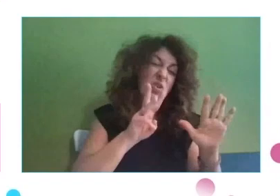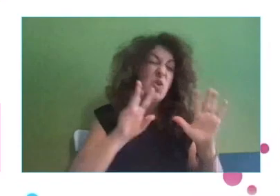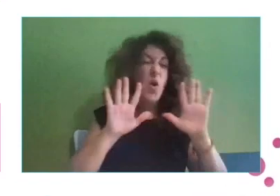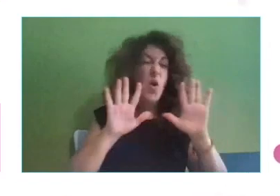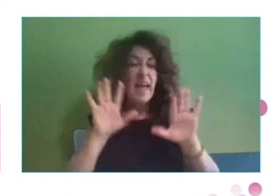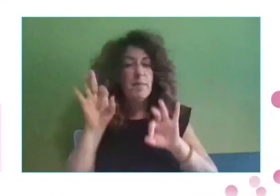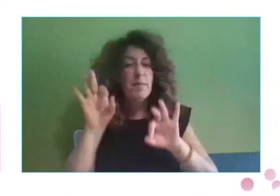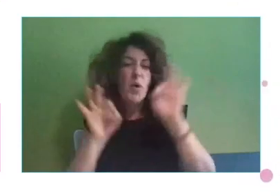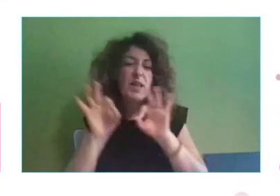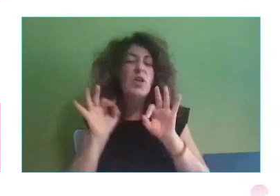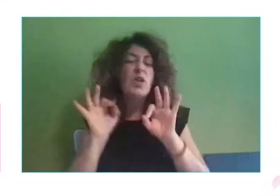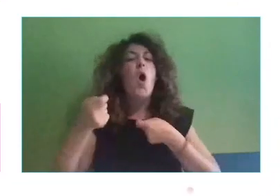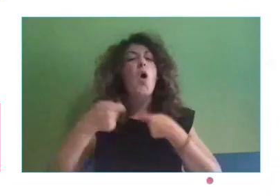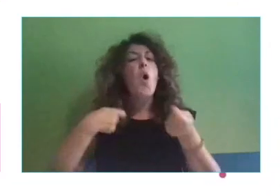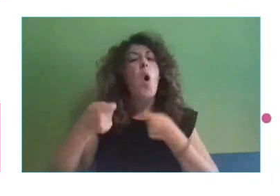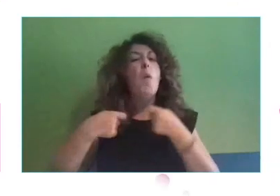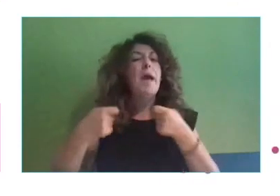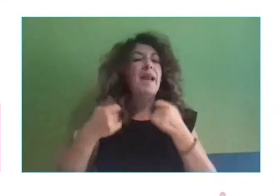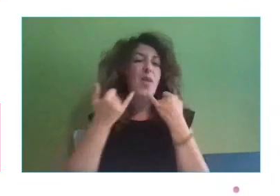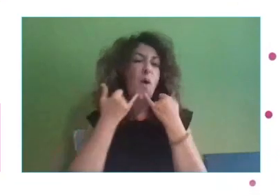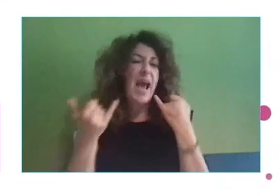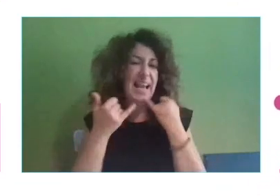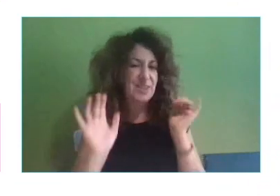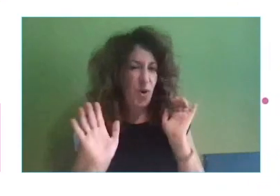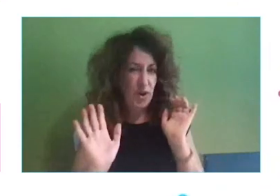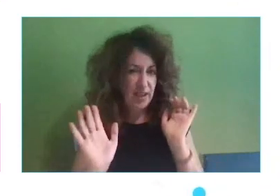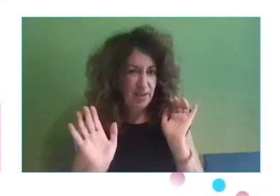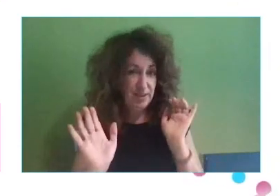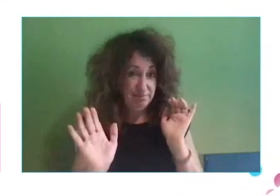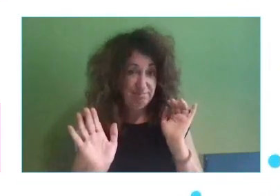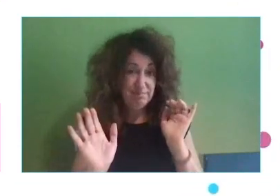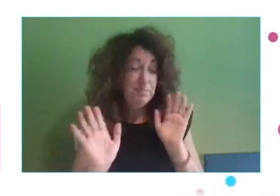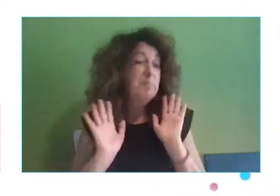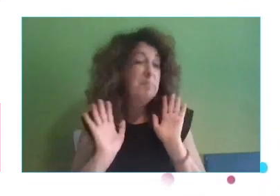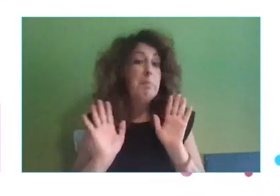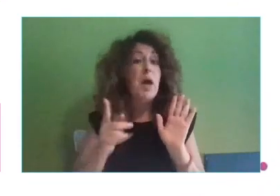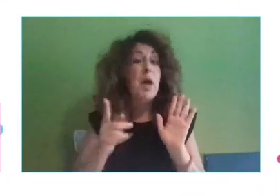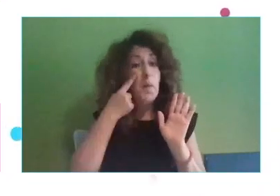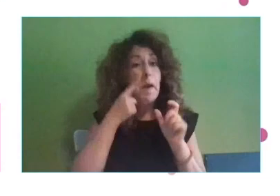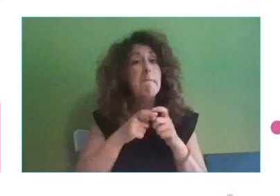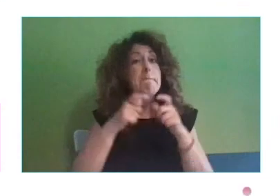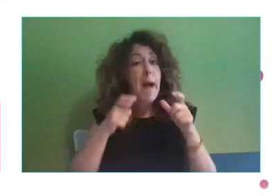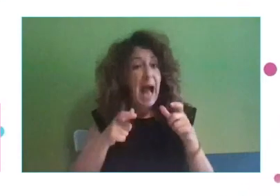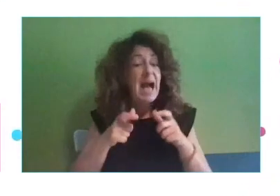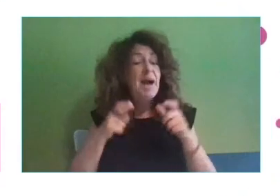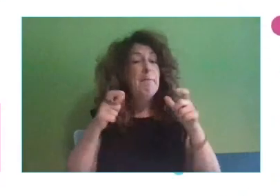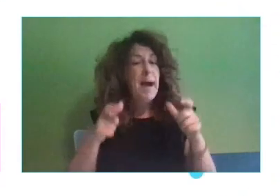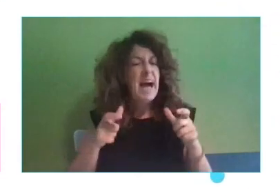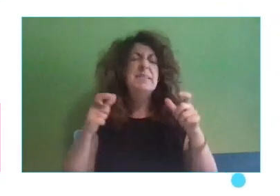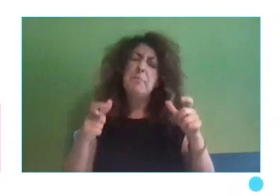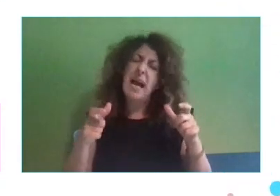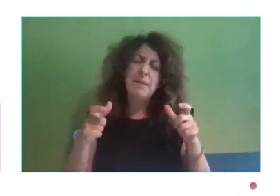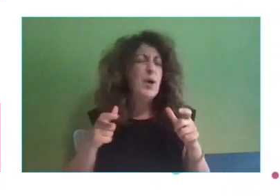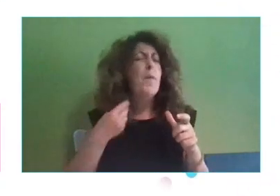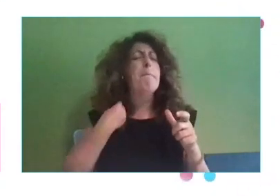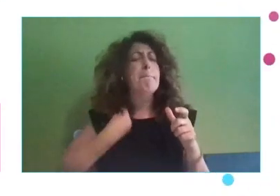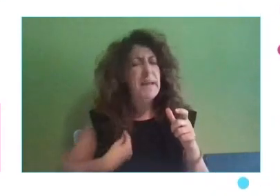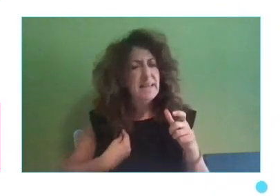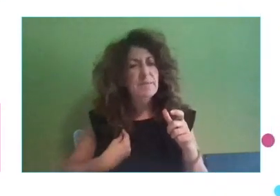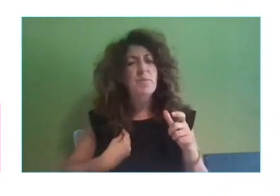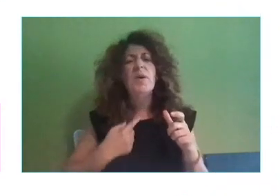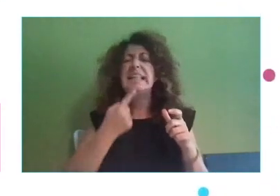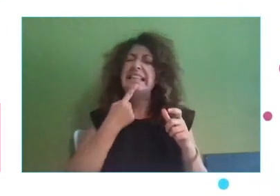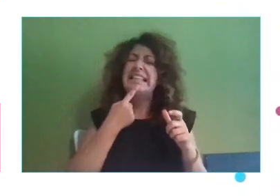electrónico, pero a pesar de que todo esto está creciendo, hay un dato que a mí me llama poderosamente la atención, y es el tema de la formación.